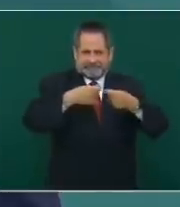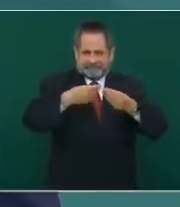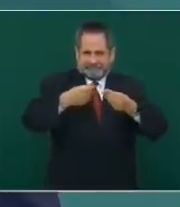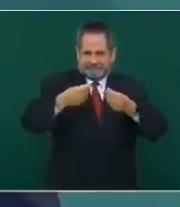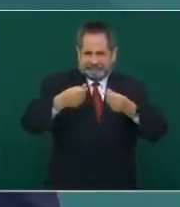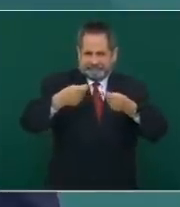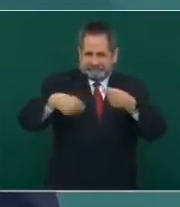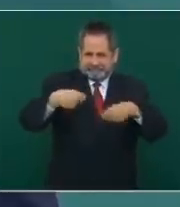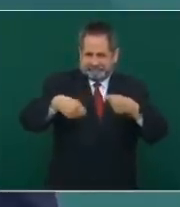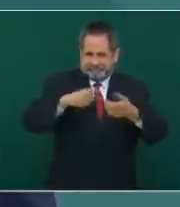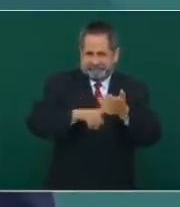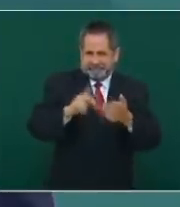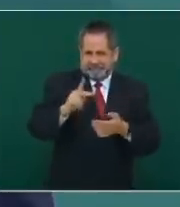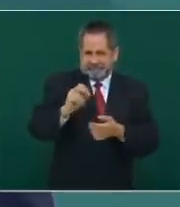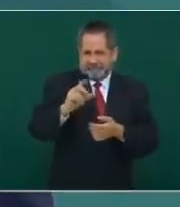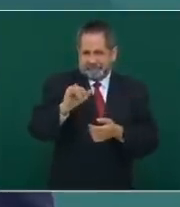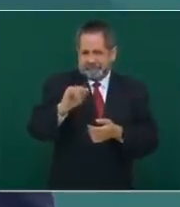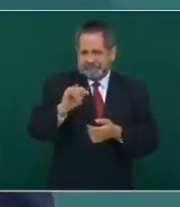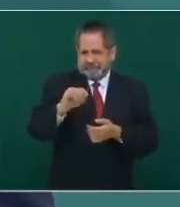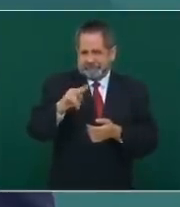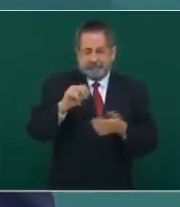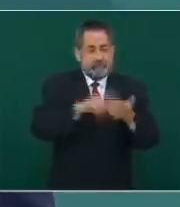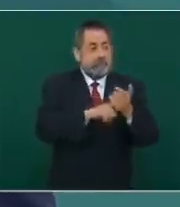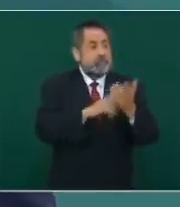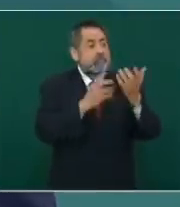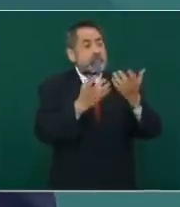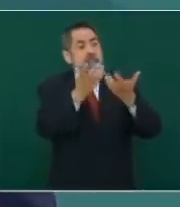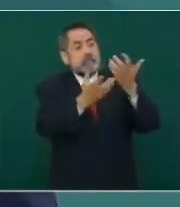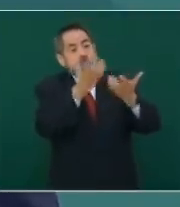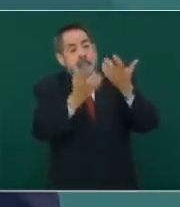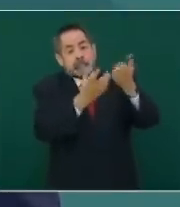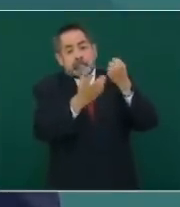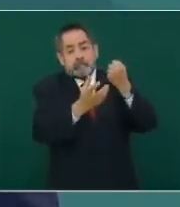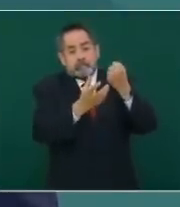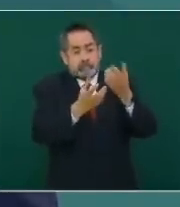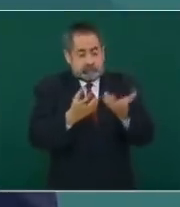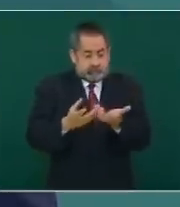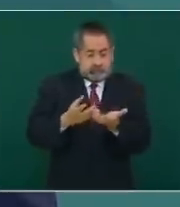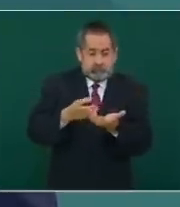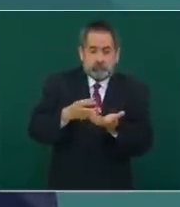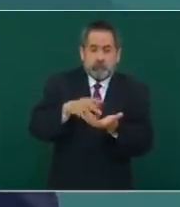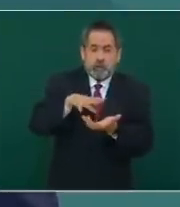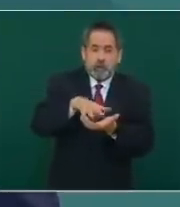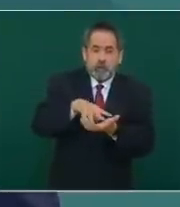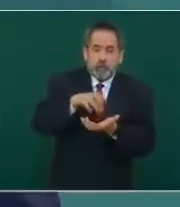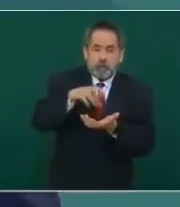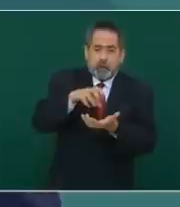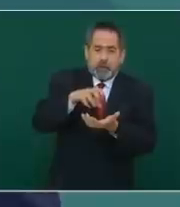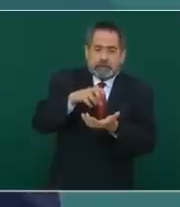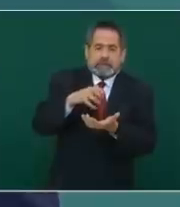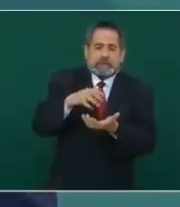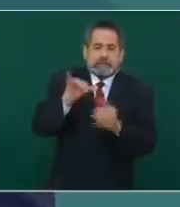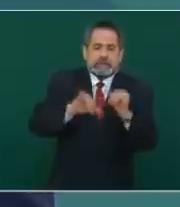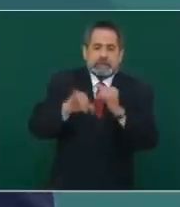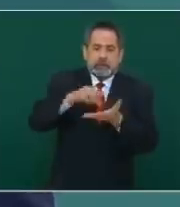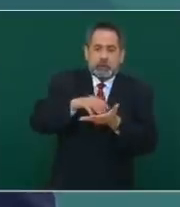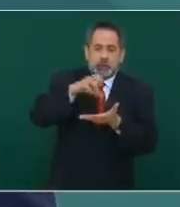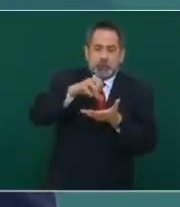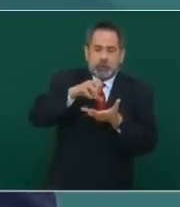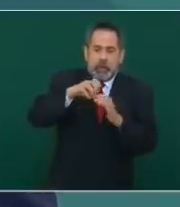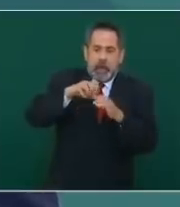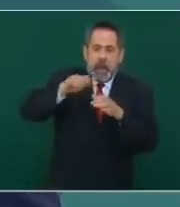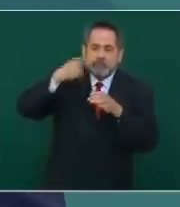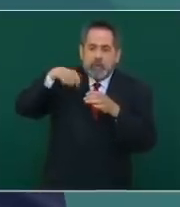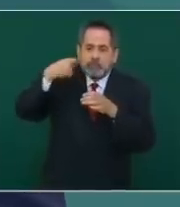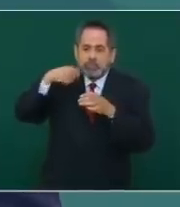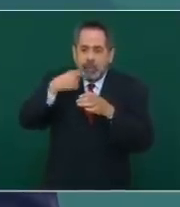este plástico expandible, cuando se calienten el microondas le transfiere químicos a la sopa, que son dañinos